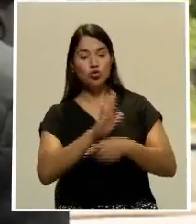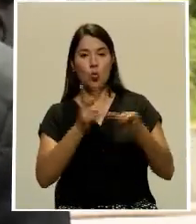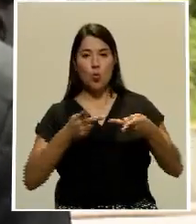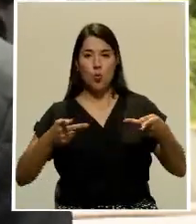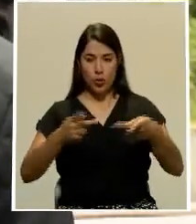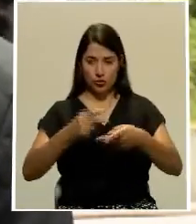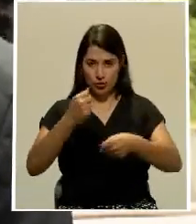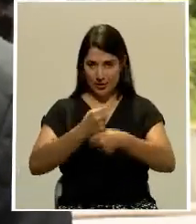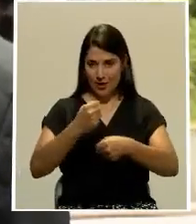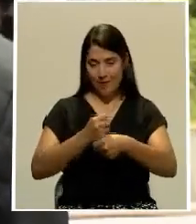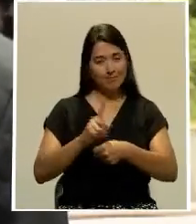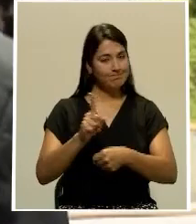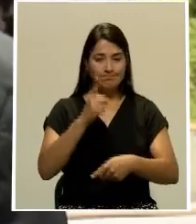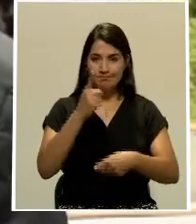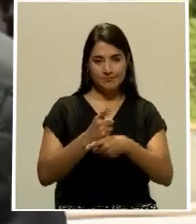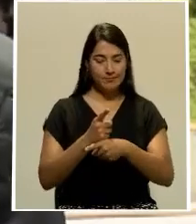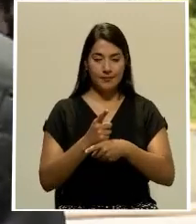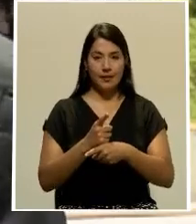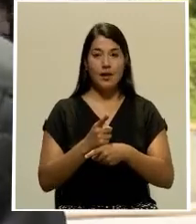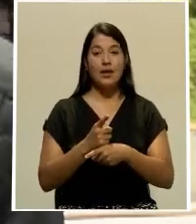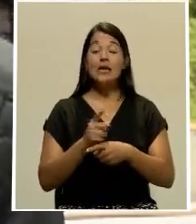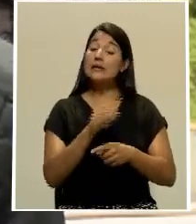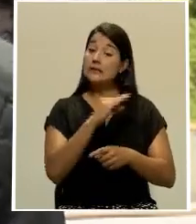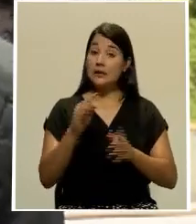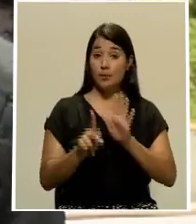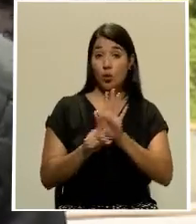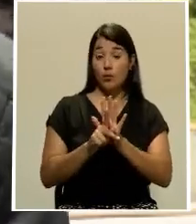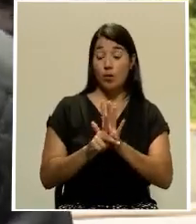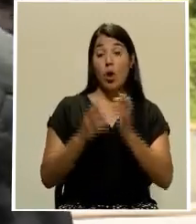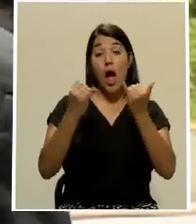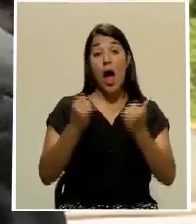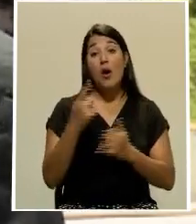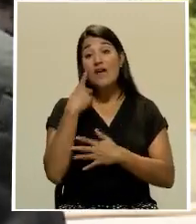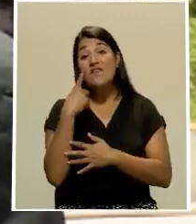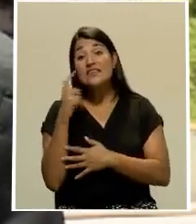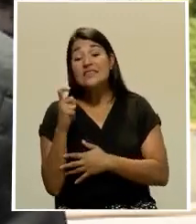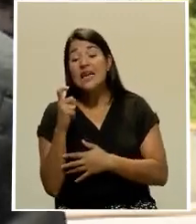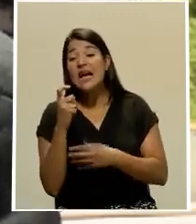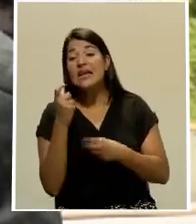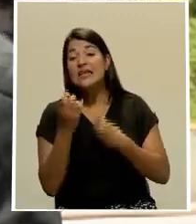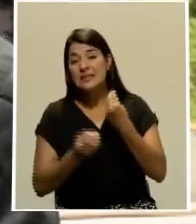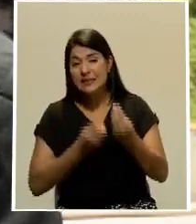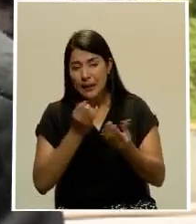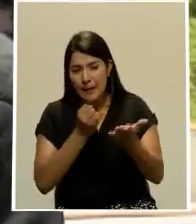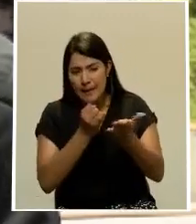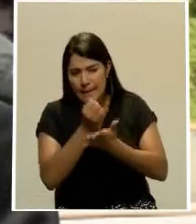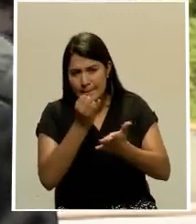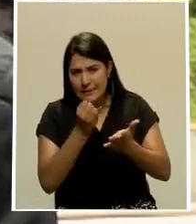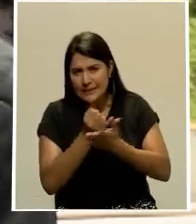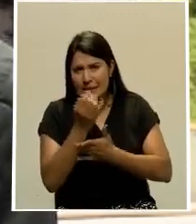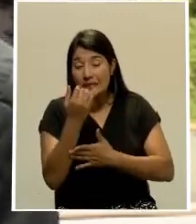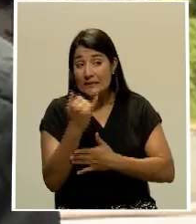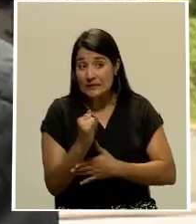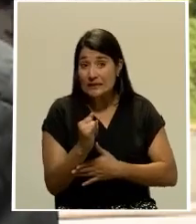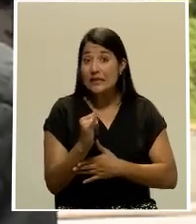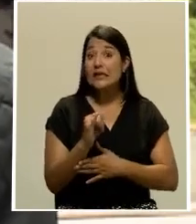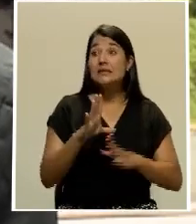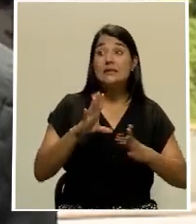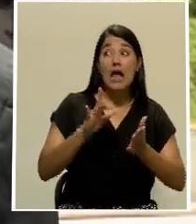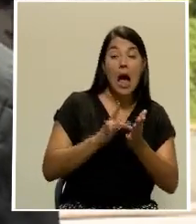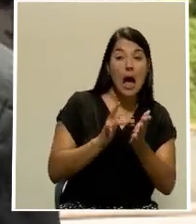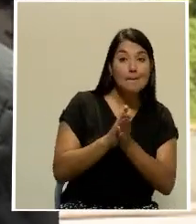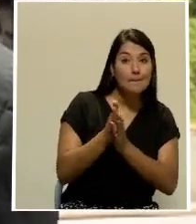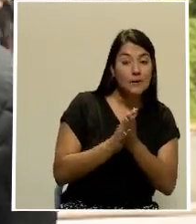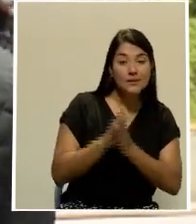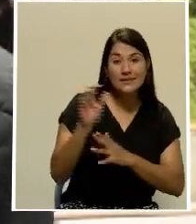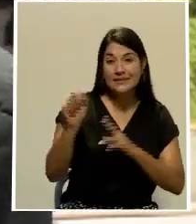pública. En el caso concreto, lo que la fiscalía investigará y determinará si hay o no hay un delito, es